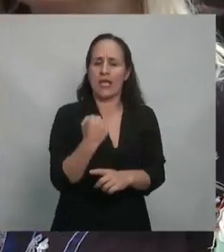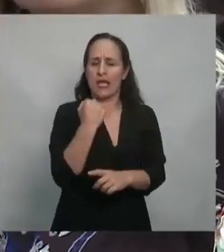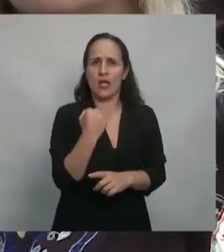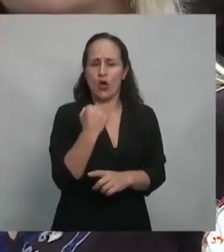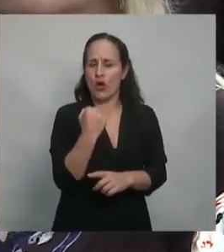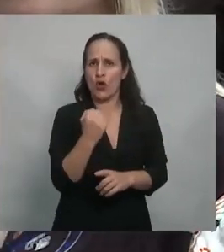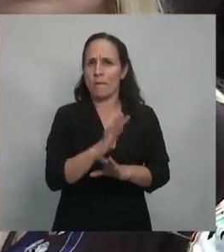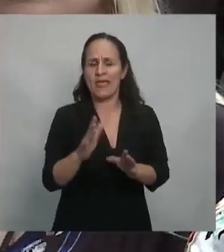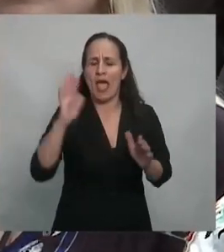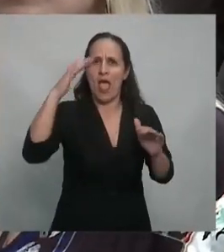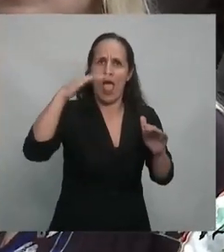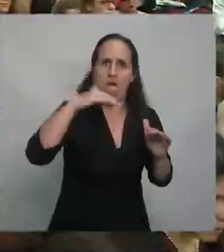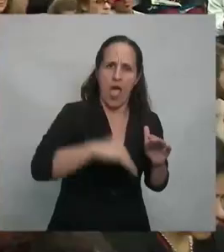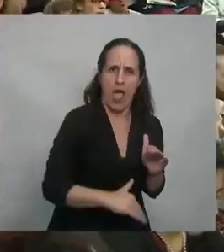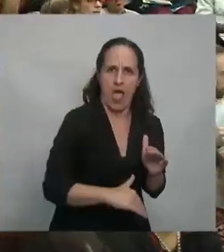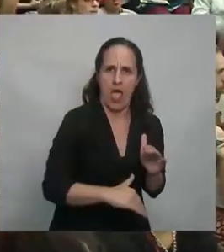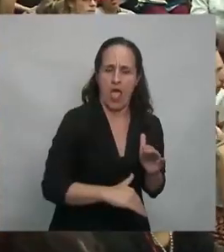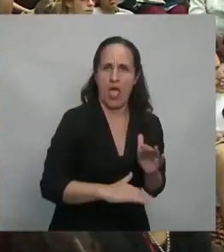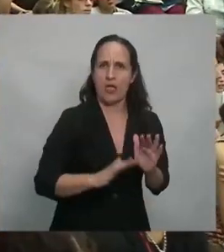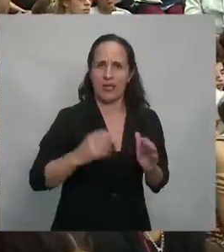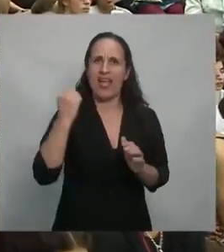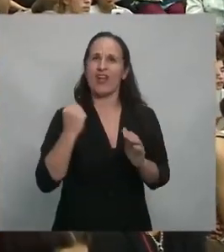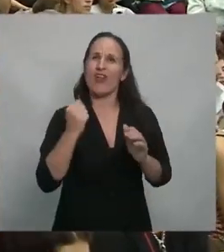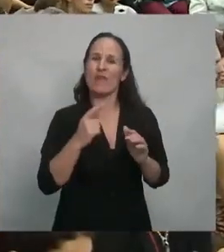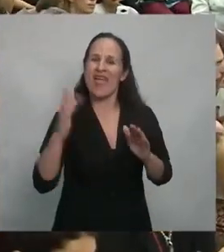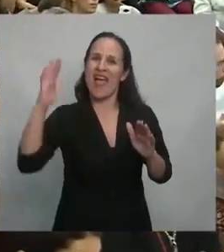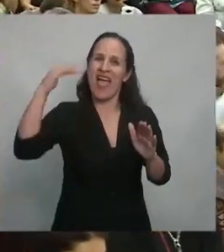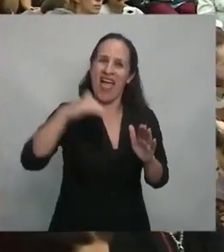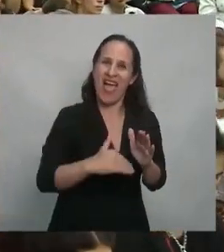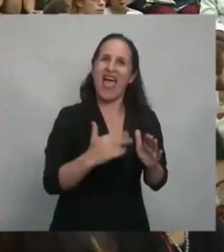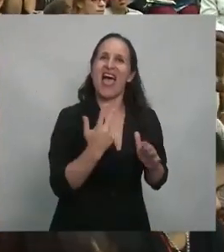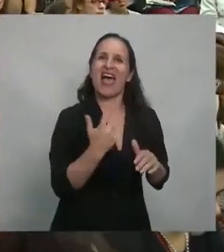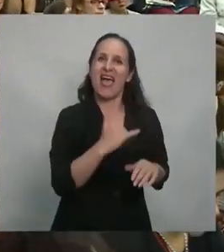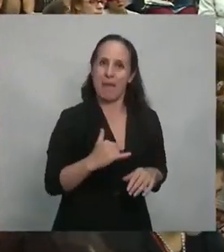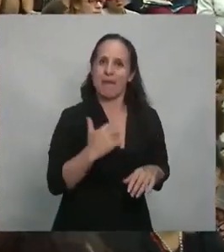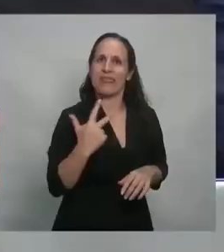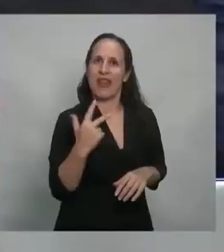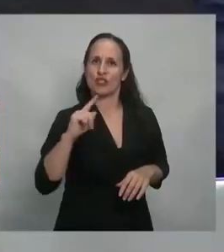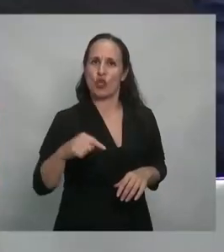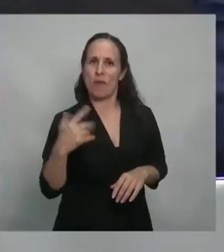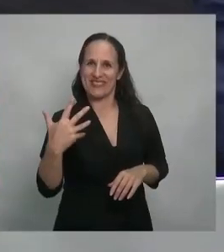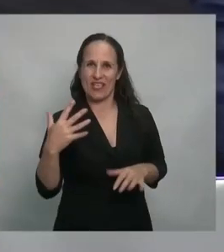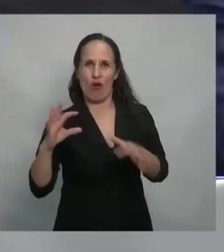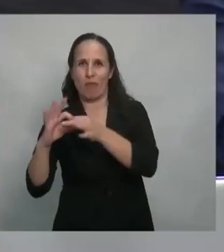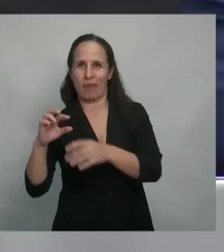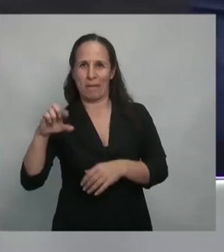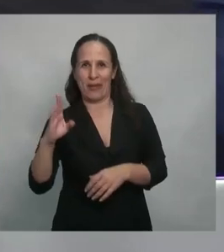o sea, decrecimiento de la economía del 3,5% del PBI.